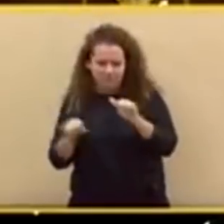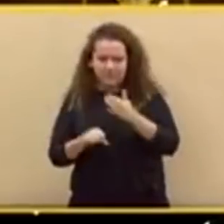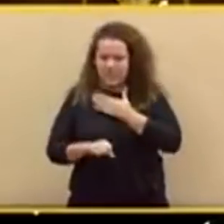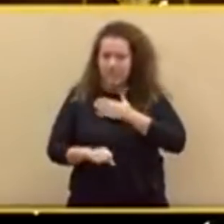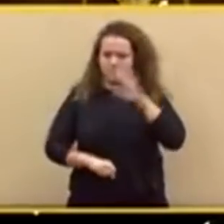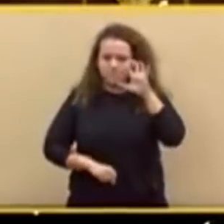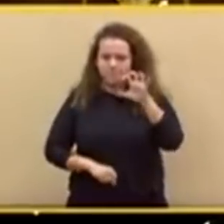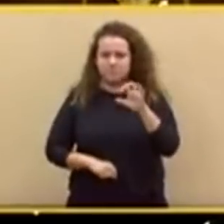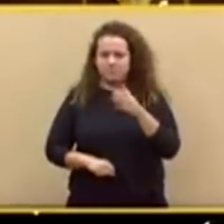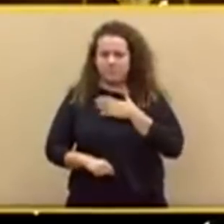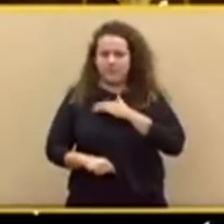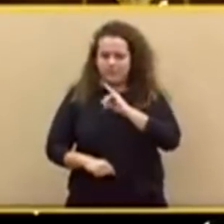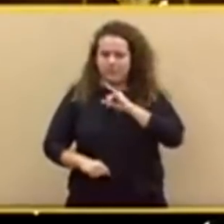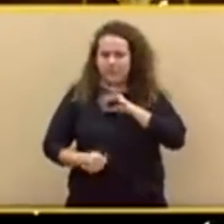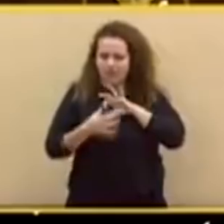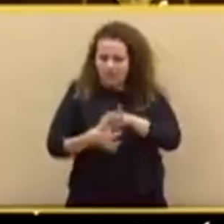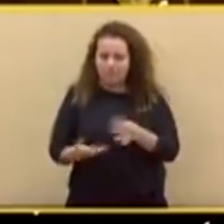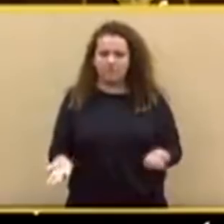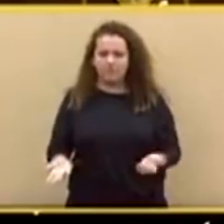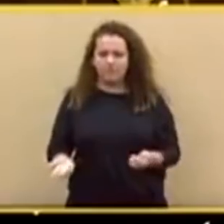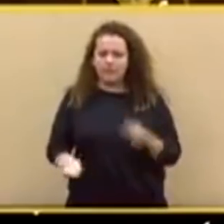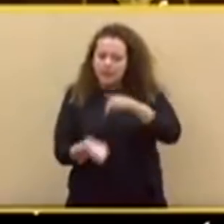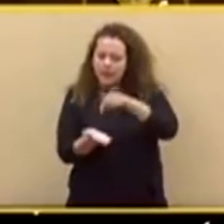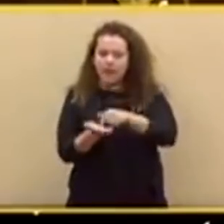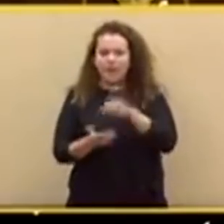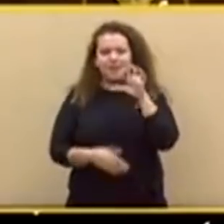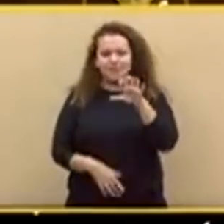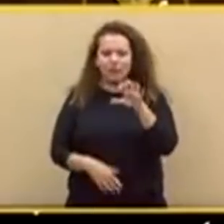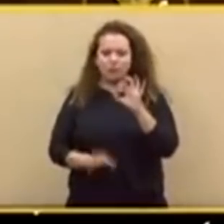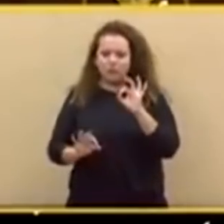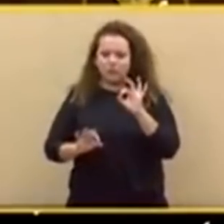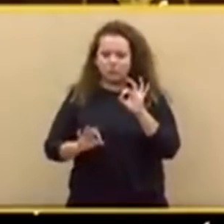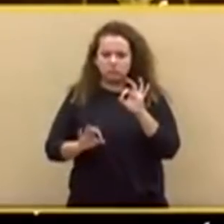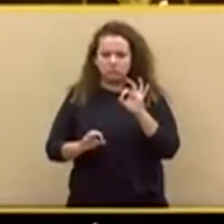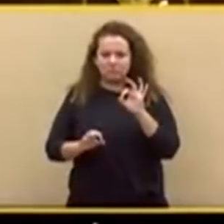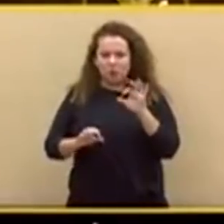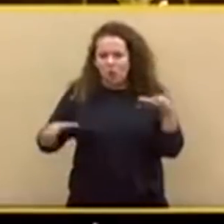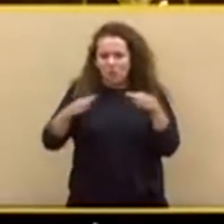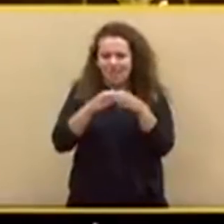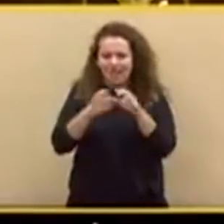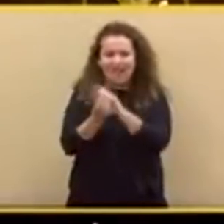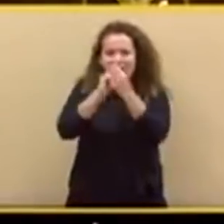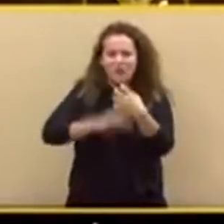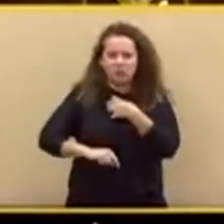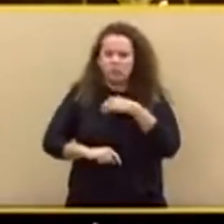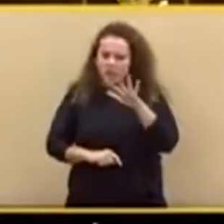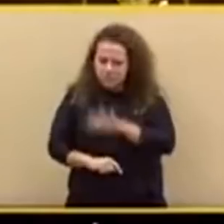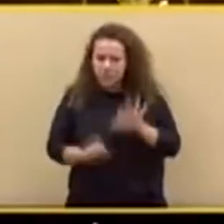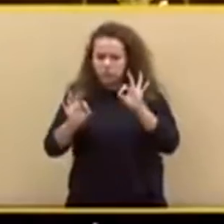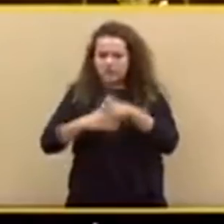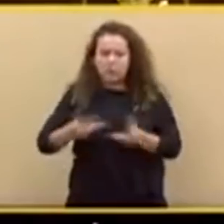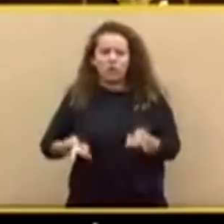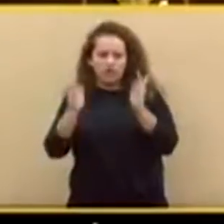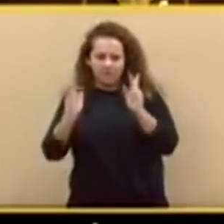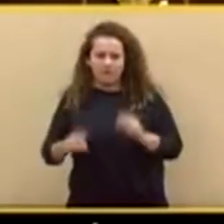occidental, que reclama al Estado-nación como unidad irreemplazable y como espacio supremo de la democracia y que rechaza